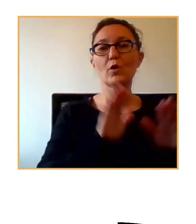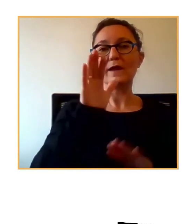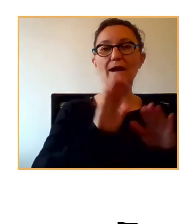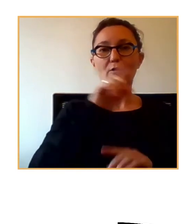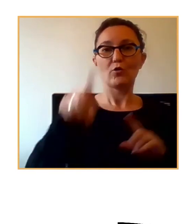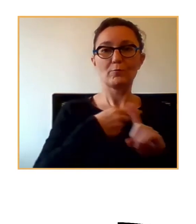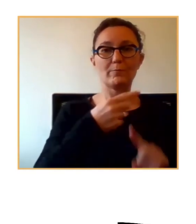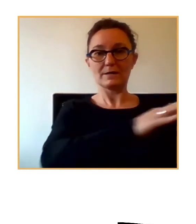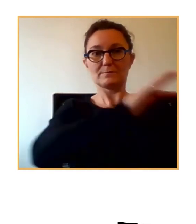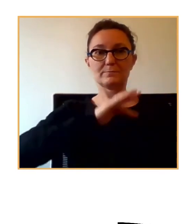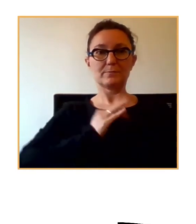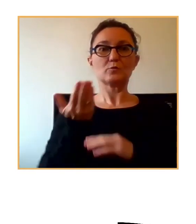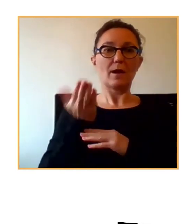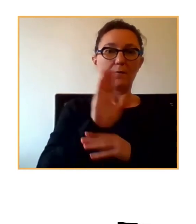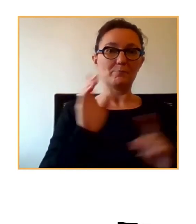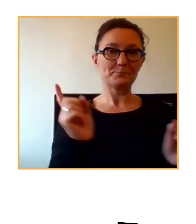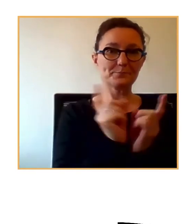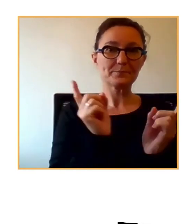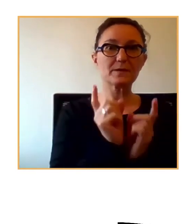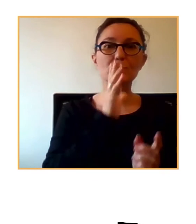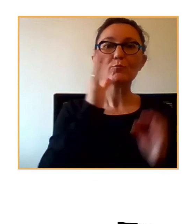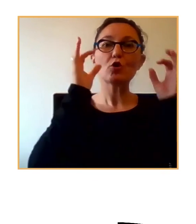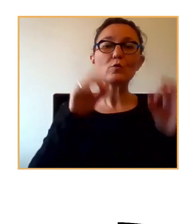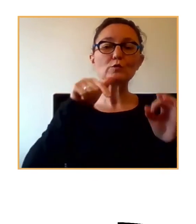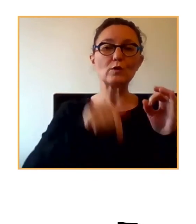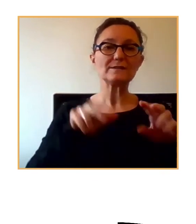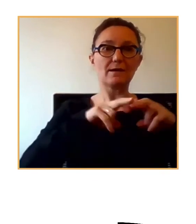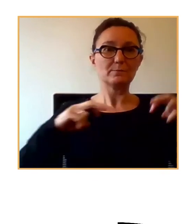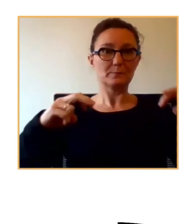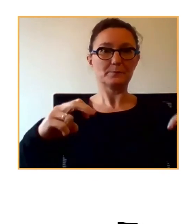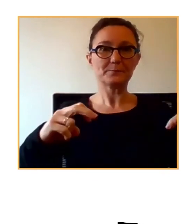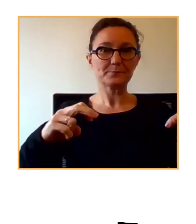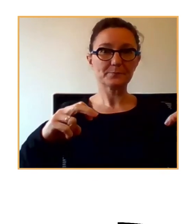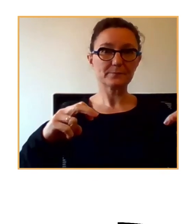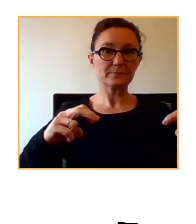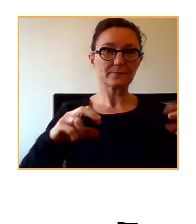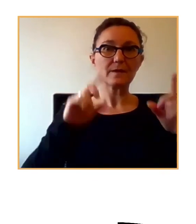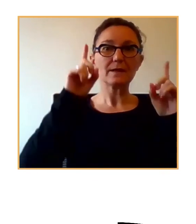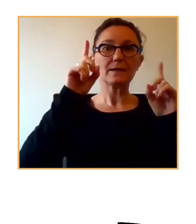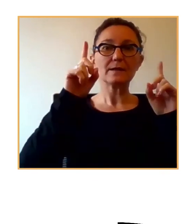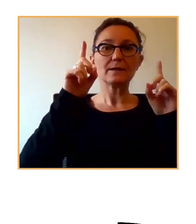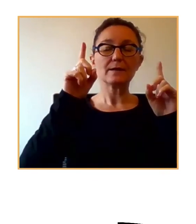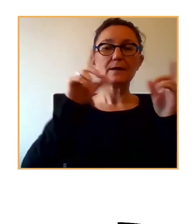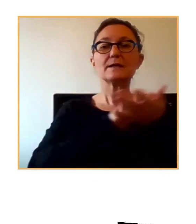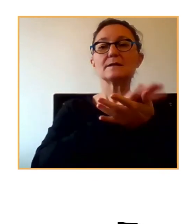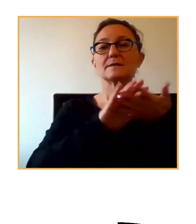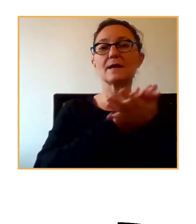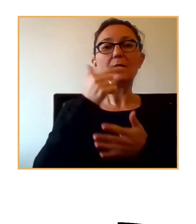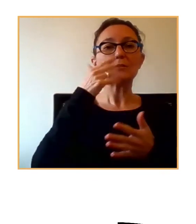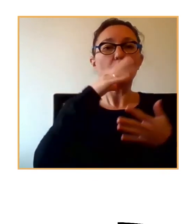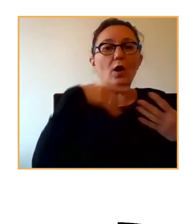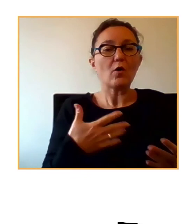una pequeña presentación, precisamente porque esta mesa redonda también recoge no solamente qué está pasando, sino algunas